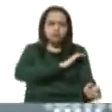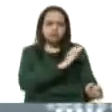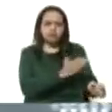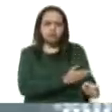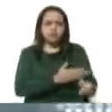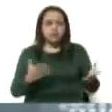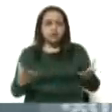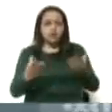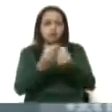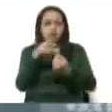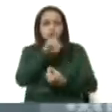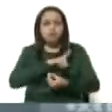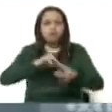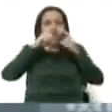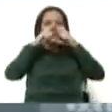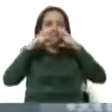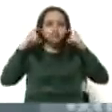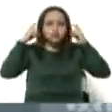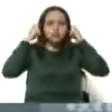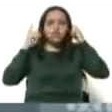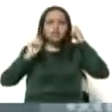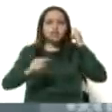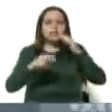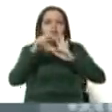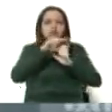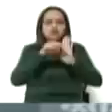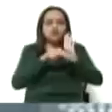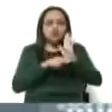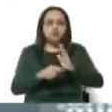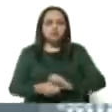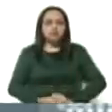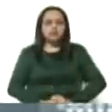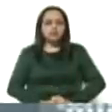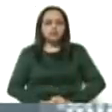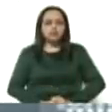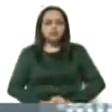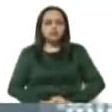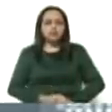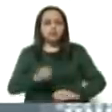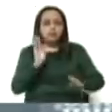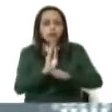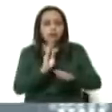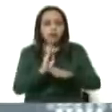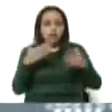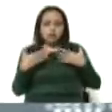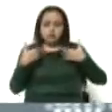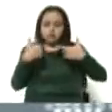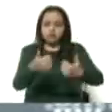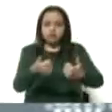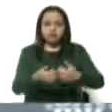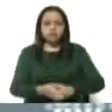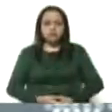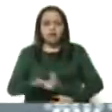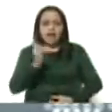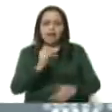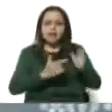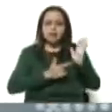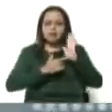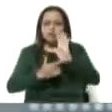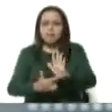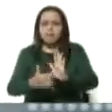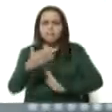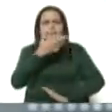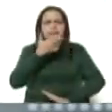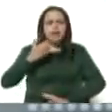junto al uso del tapabocas y las normas de seguridad biológica han demostrado ser las